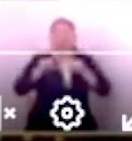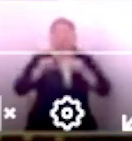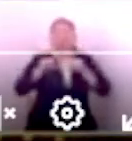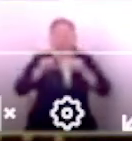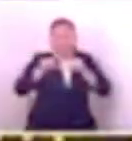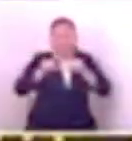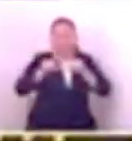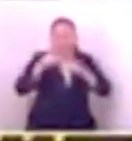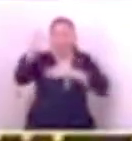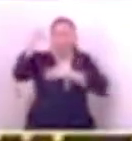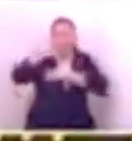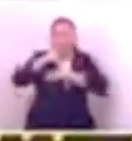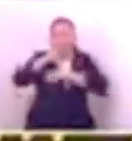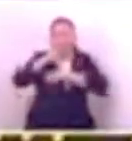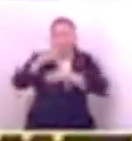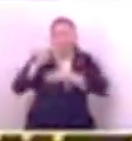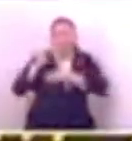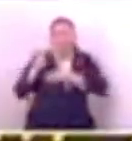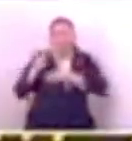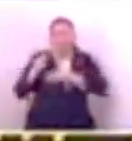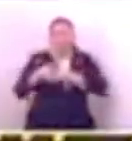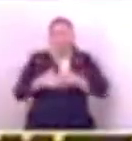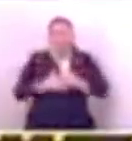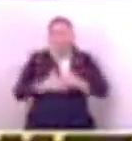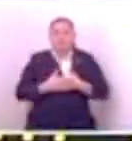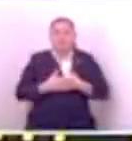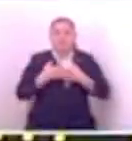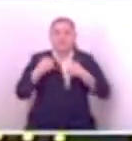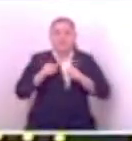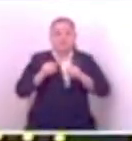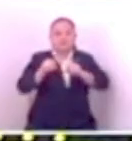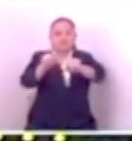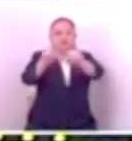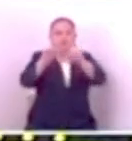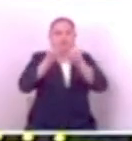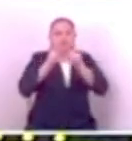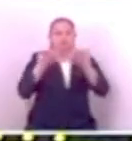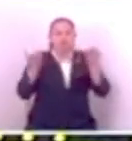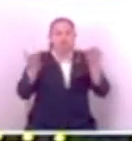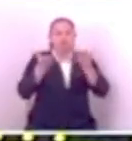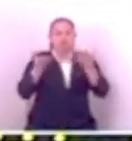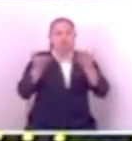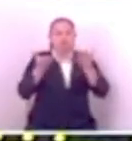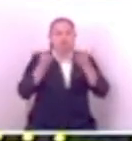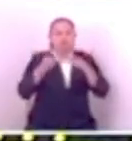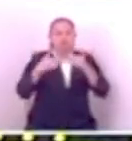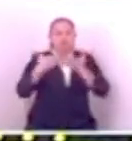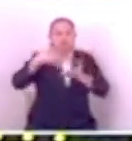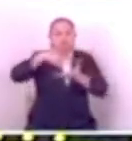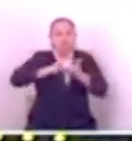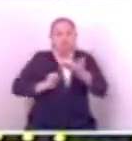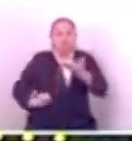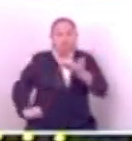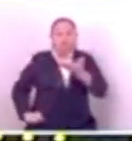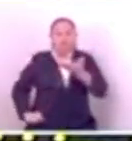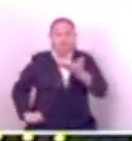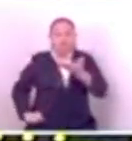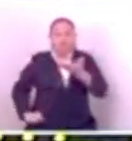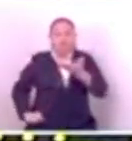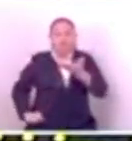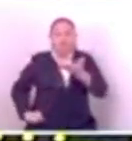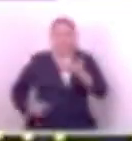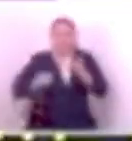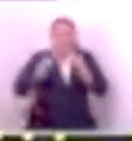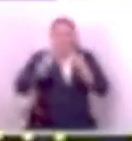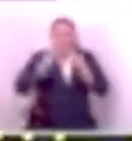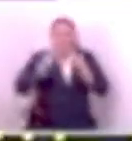¿Usted sí le cree ese discurso que se echó el dipurrata mundialista? ¿Usted qué cree? ¿Cuál será el fin